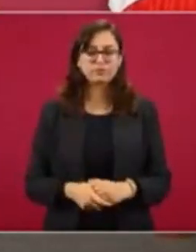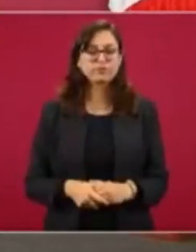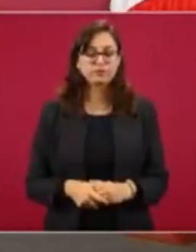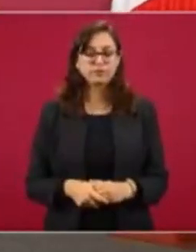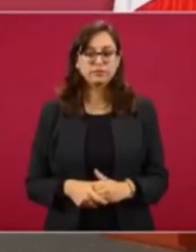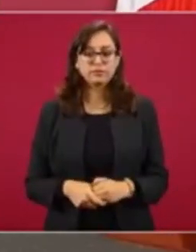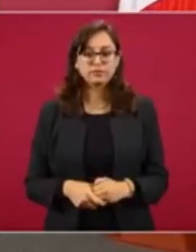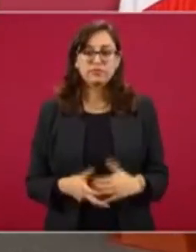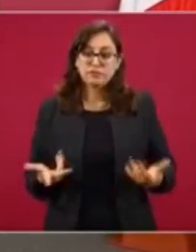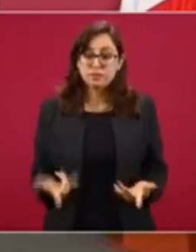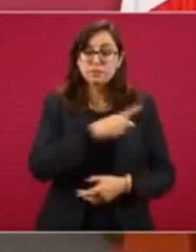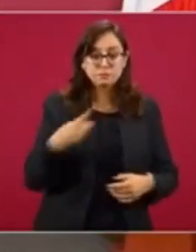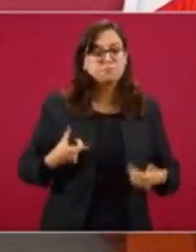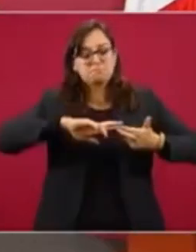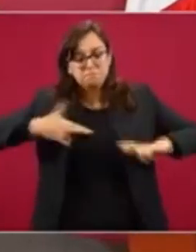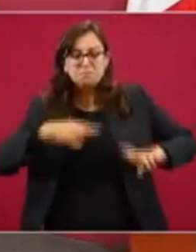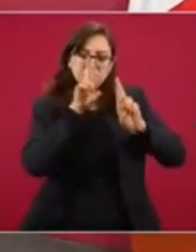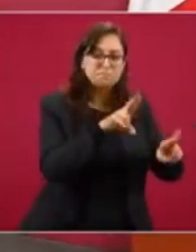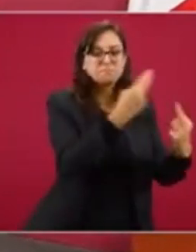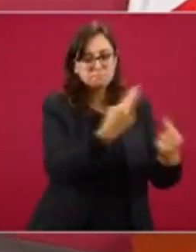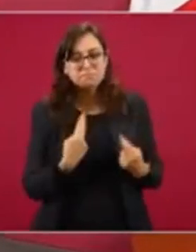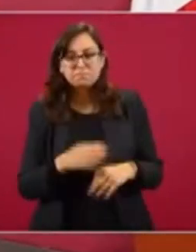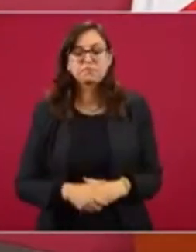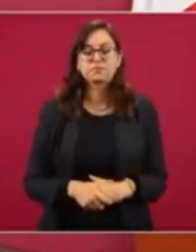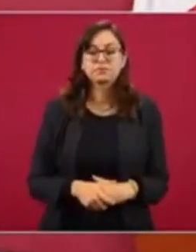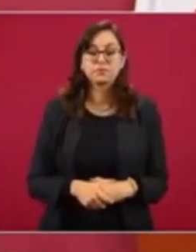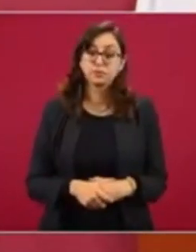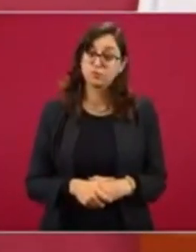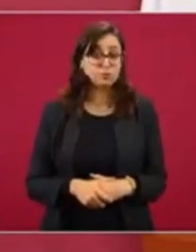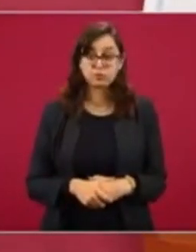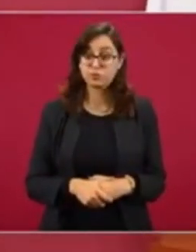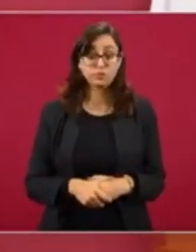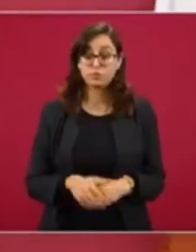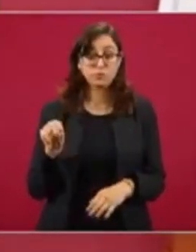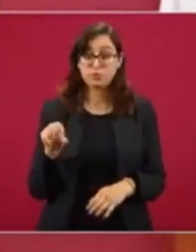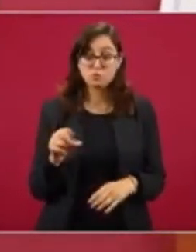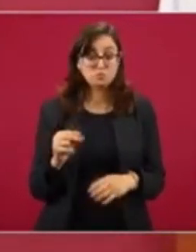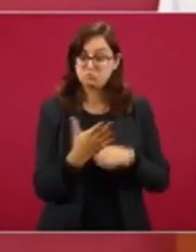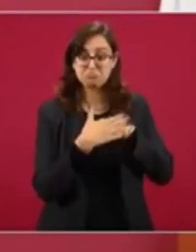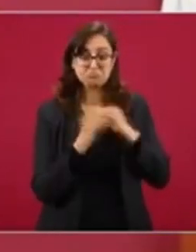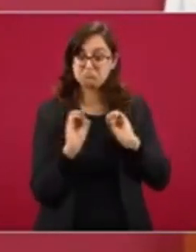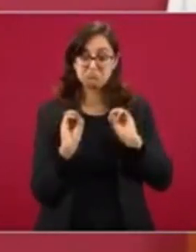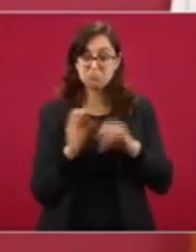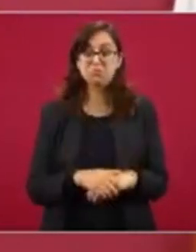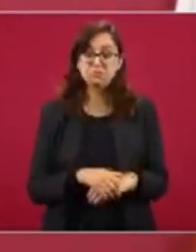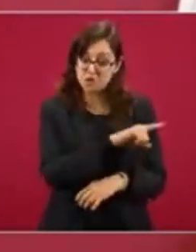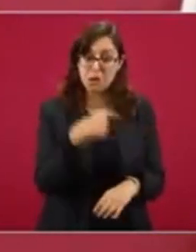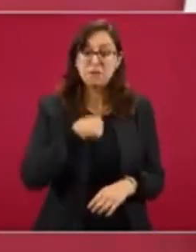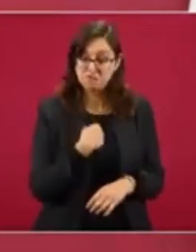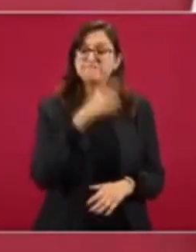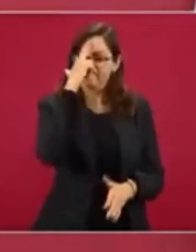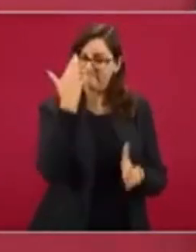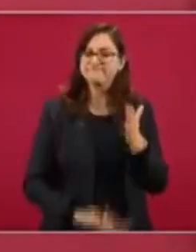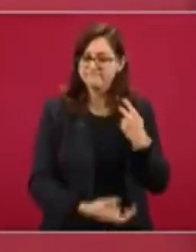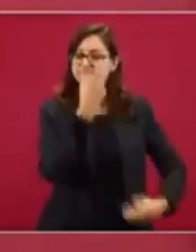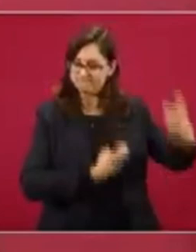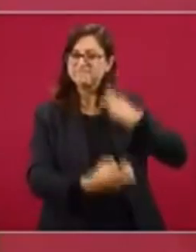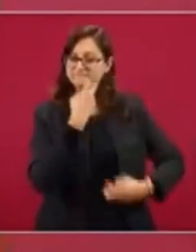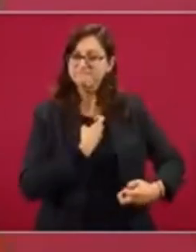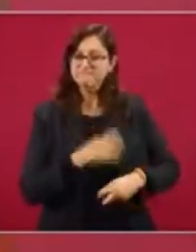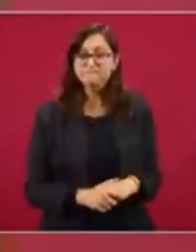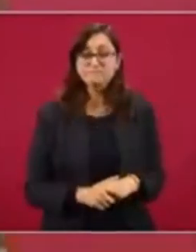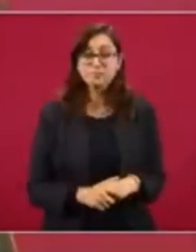Tiene que haber una relación de respeto. No, no ha habido. Me han faltado el respeto. Entonces,